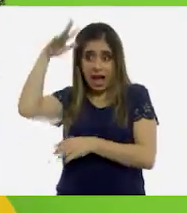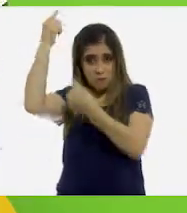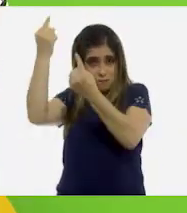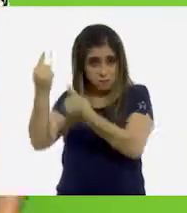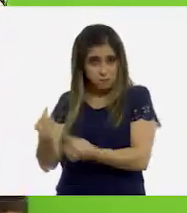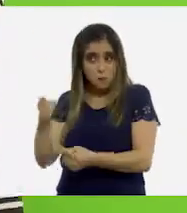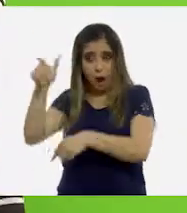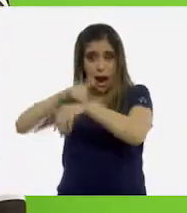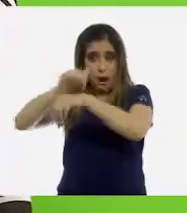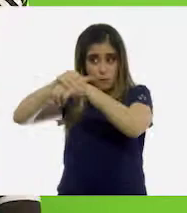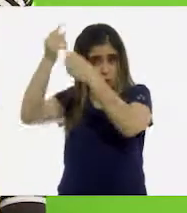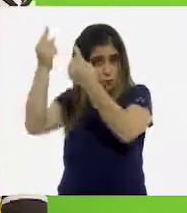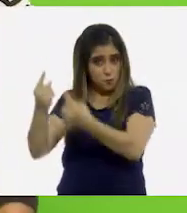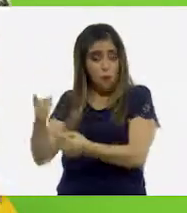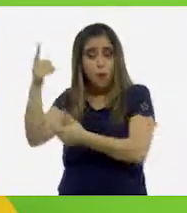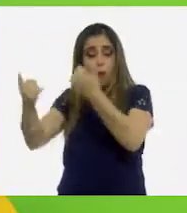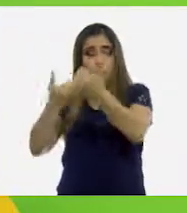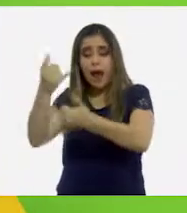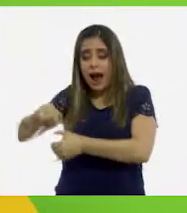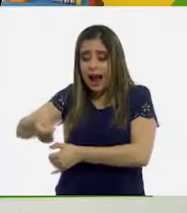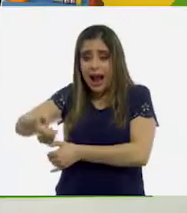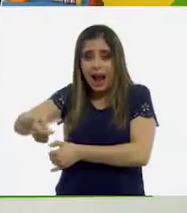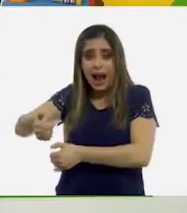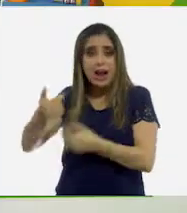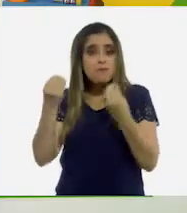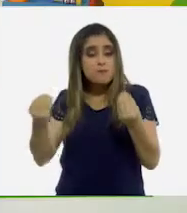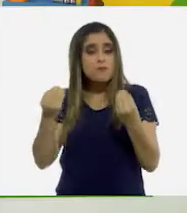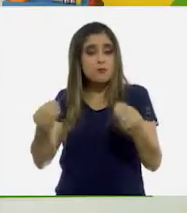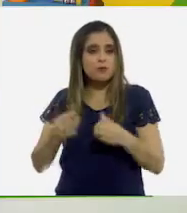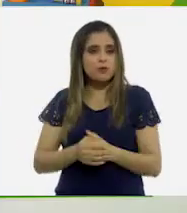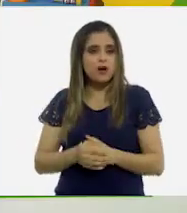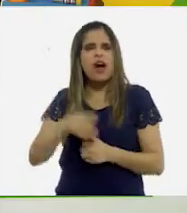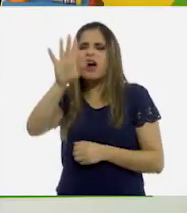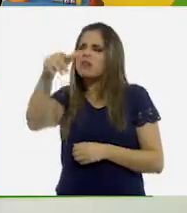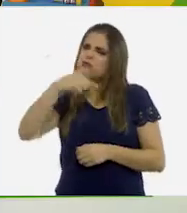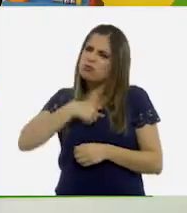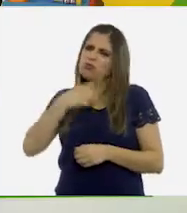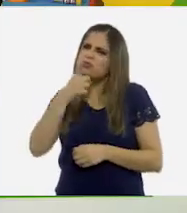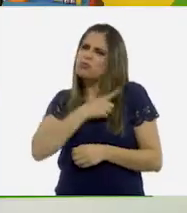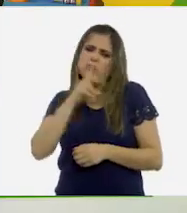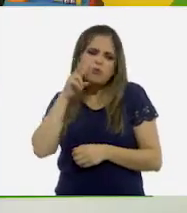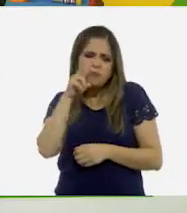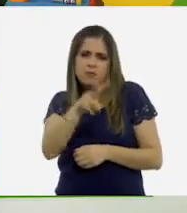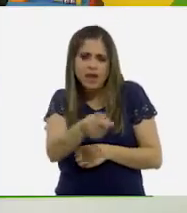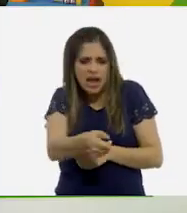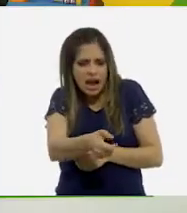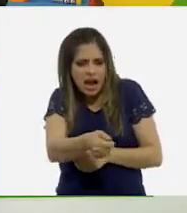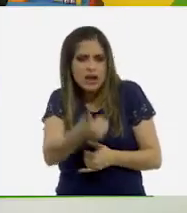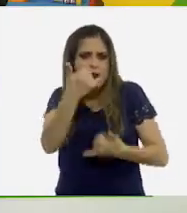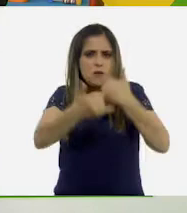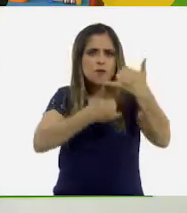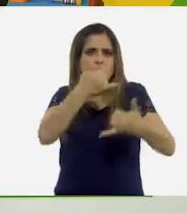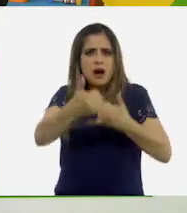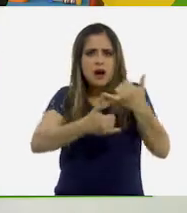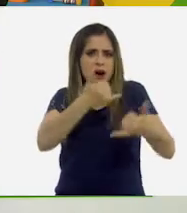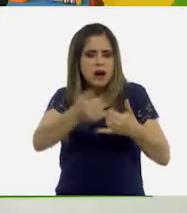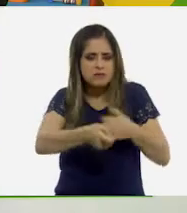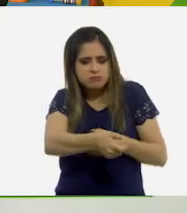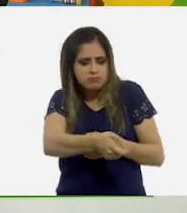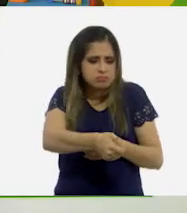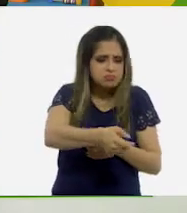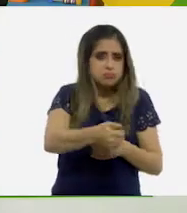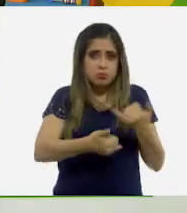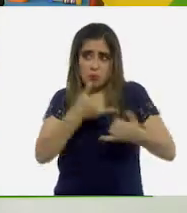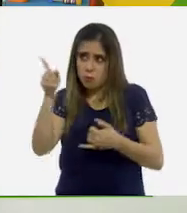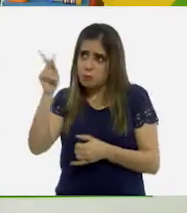gustaba mucho jugar con ellas. Yo solo he visto las canicas en los juegos de la feria. Así es como